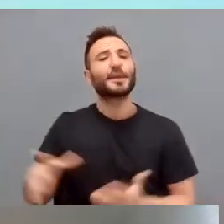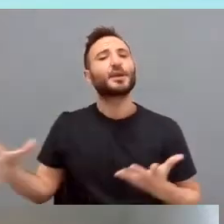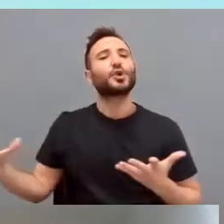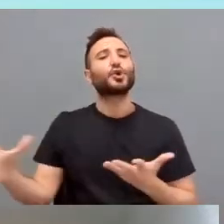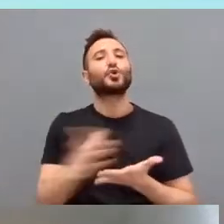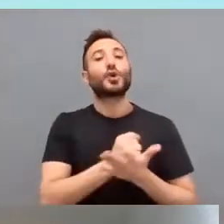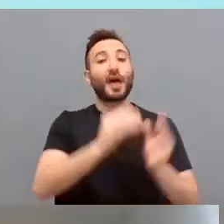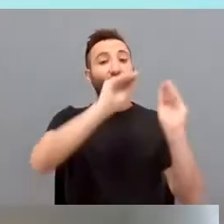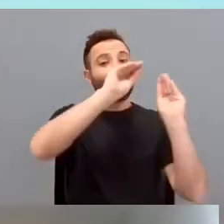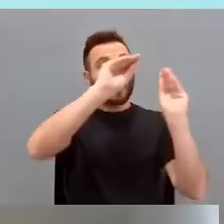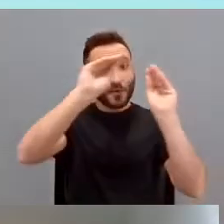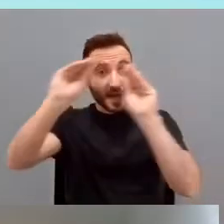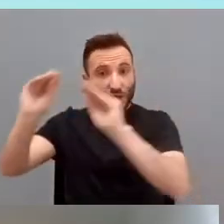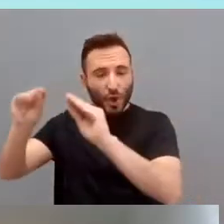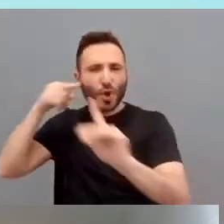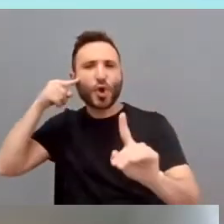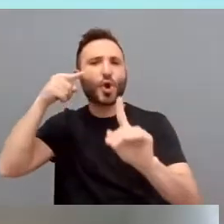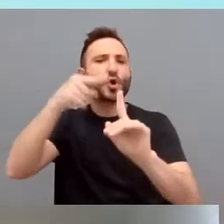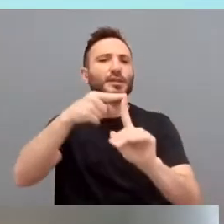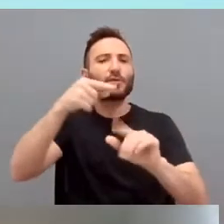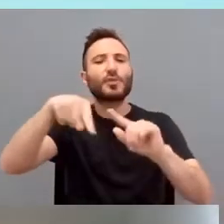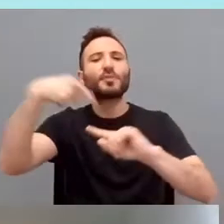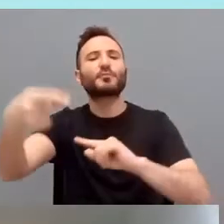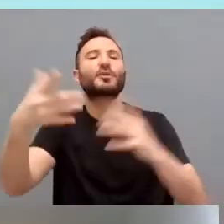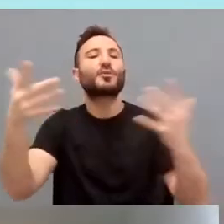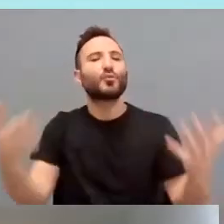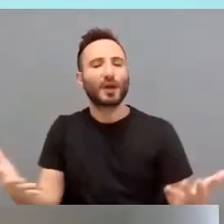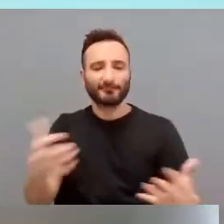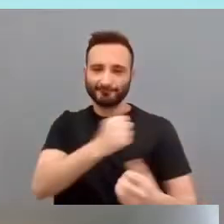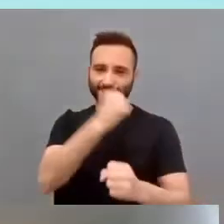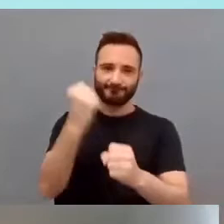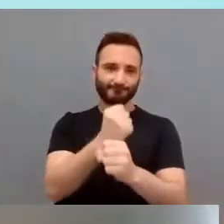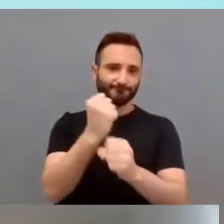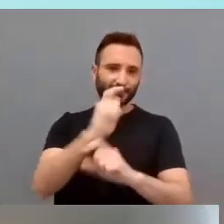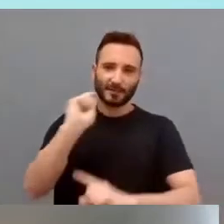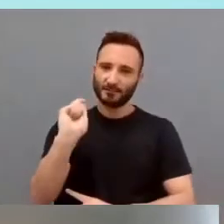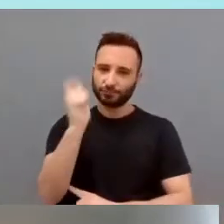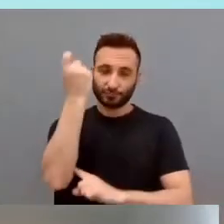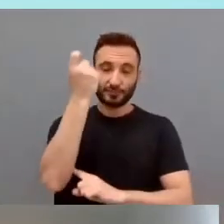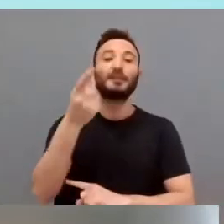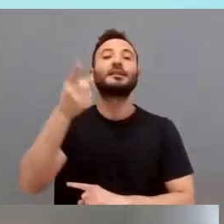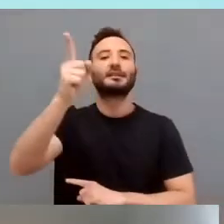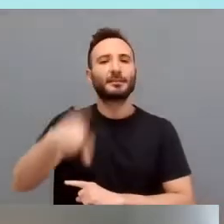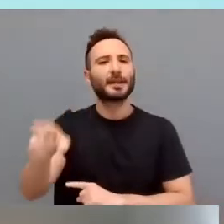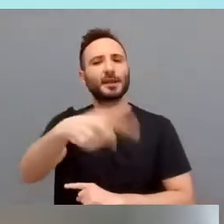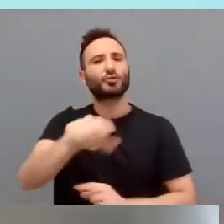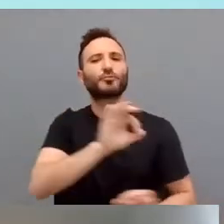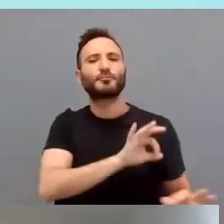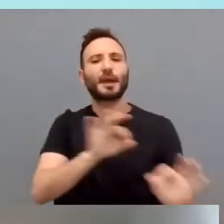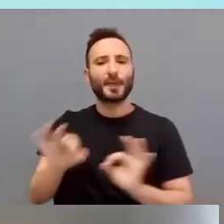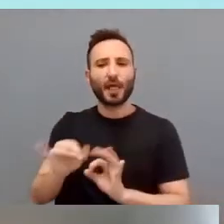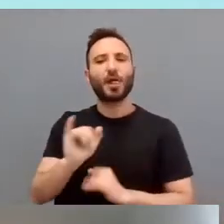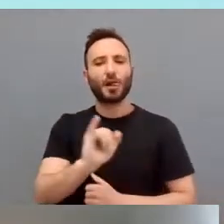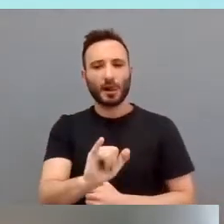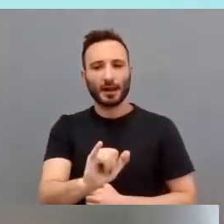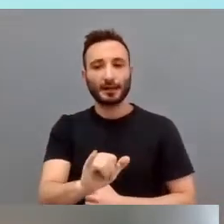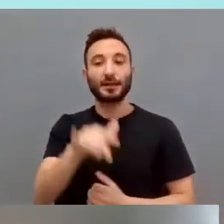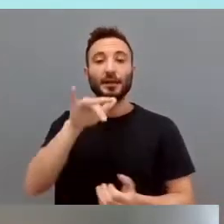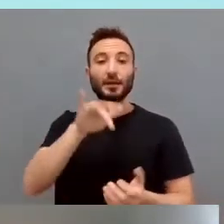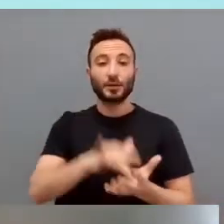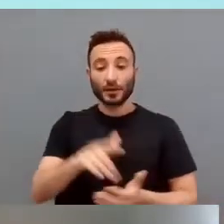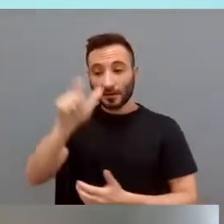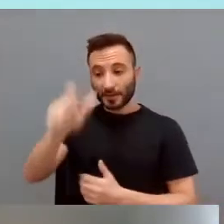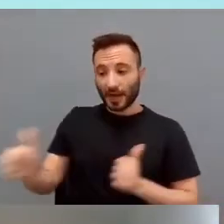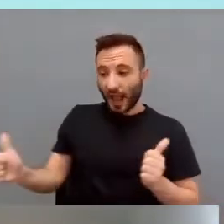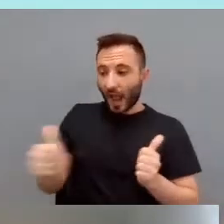nuestros alumnos, su objetivo es el empleo y para eso también estamos preparados. Auxiliar